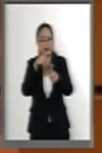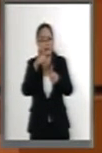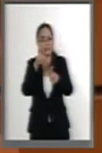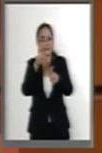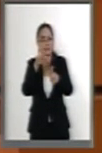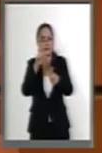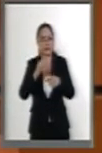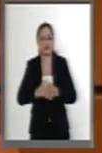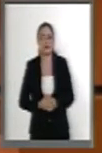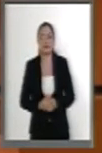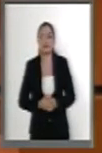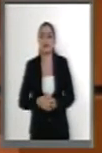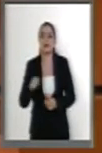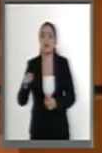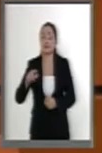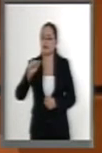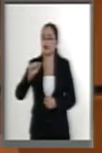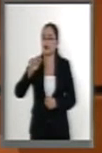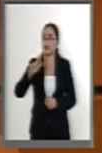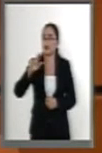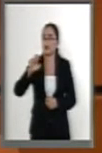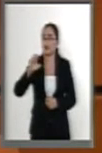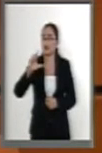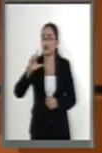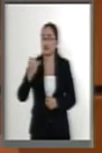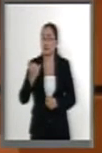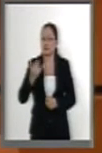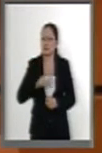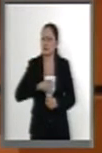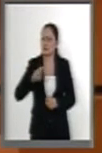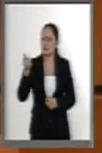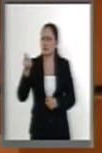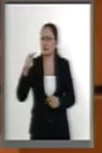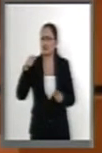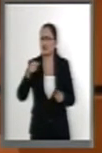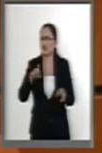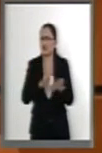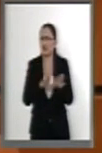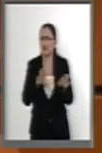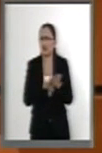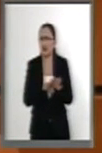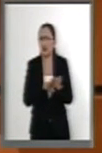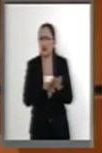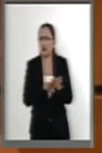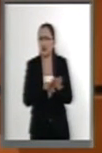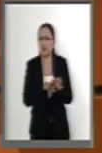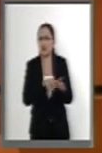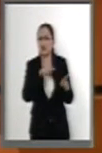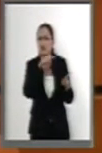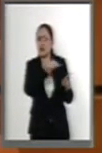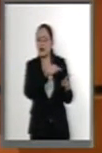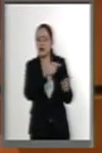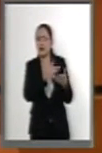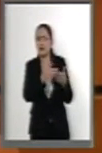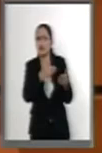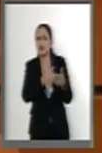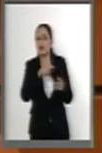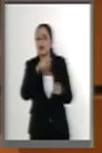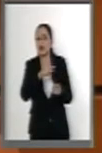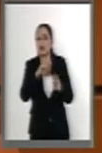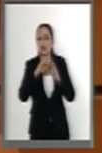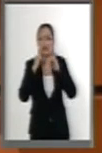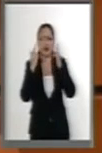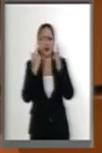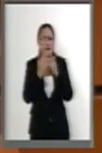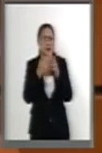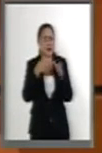La despedida de Arely se dio en una sesión